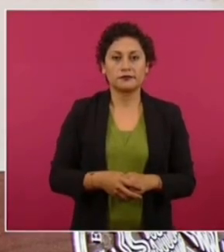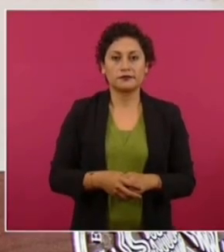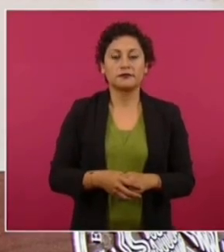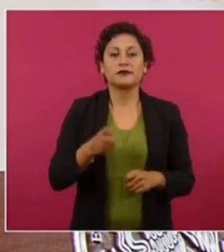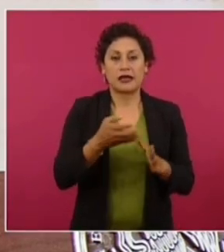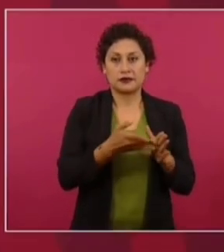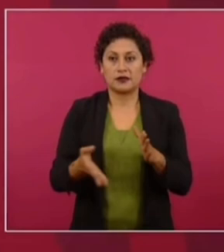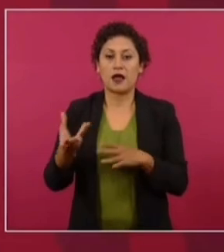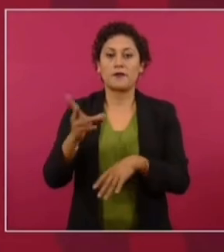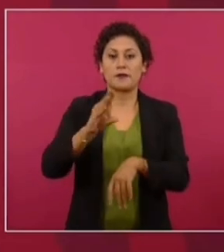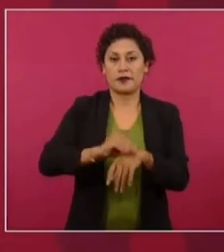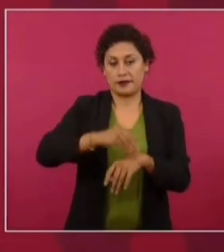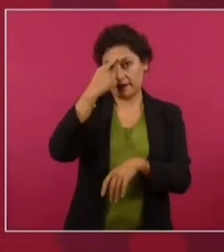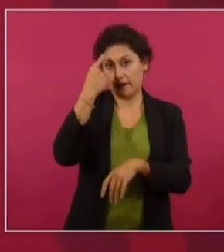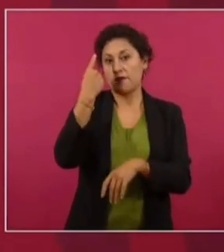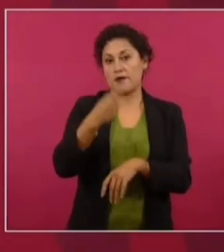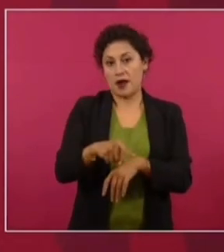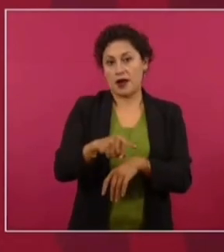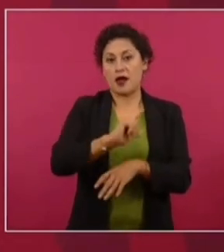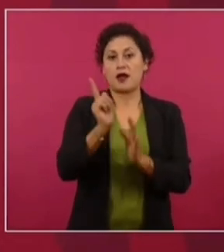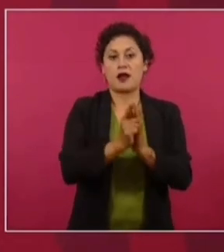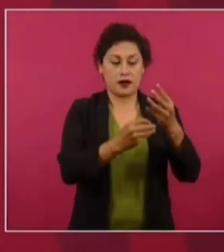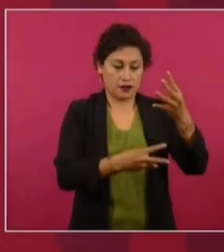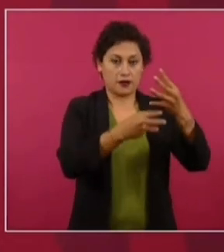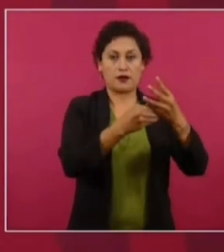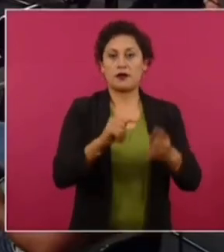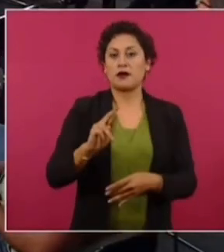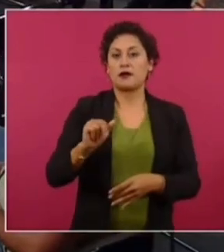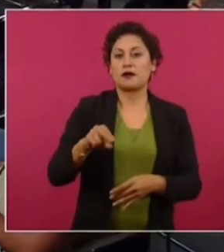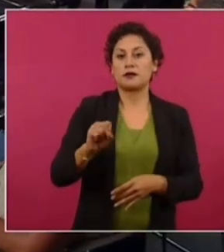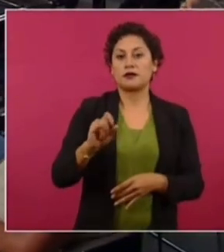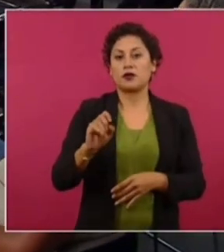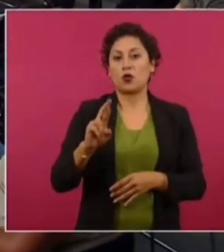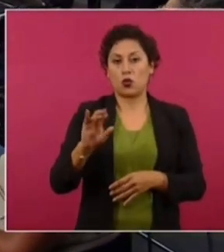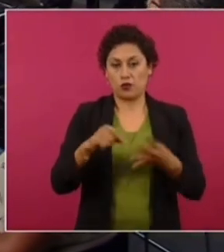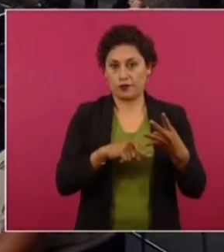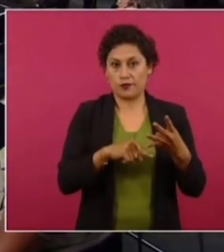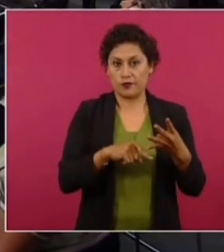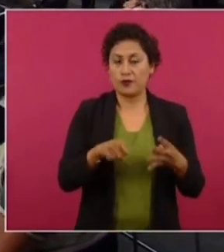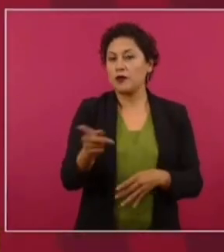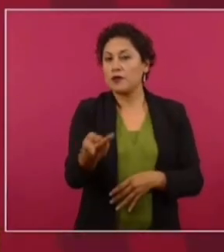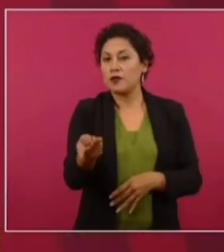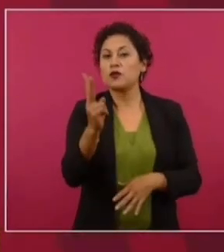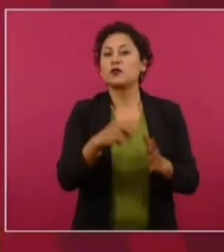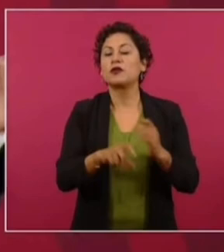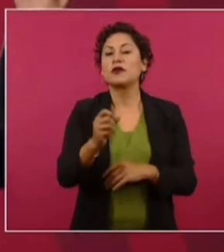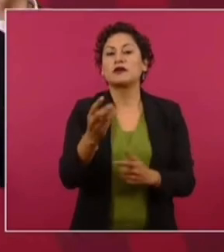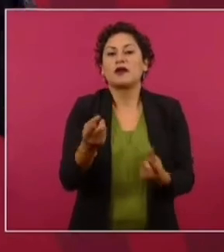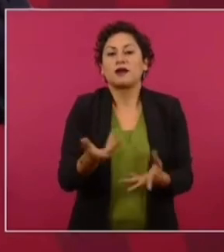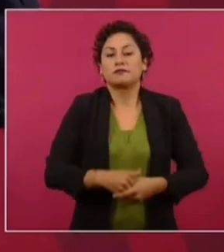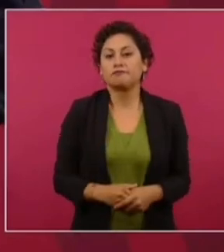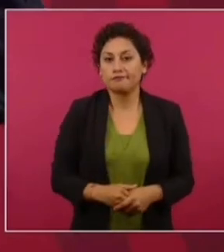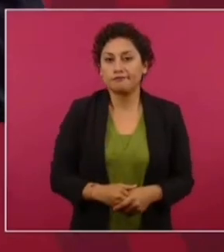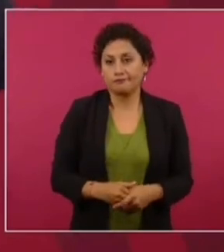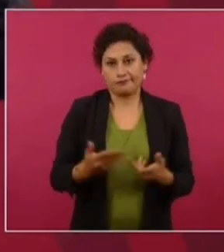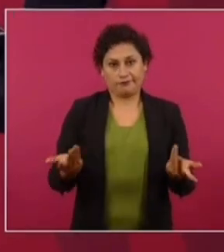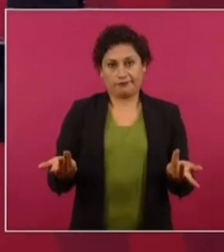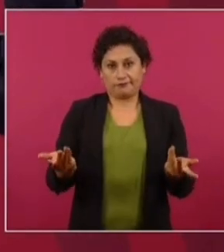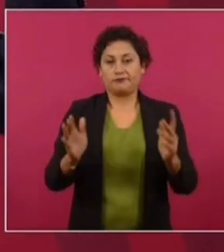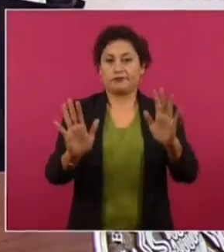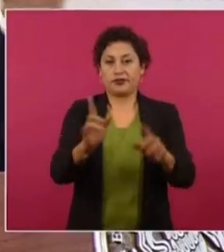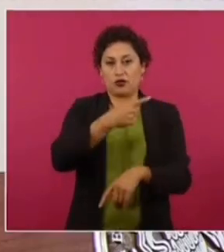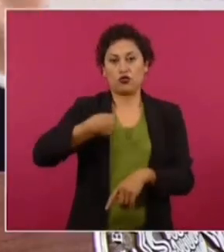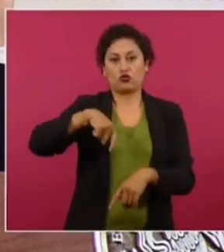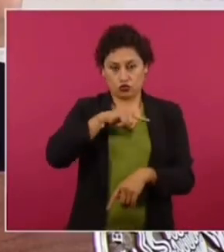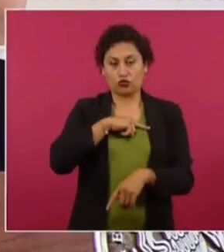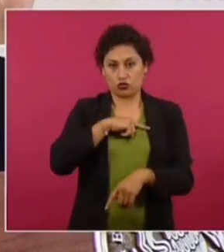gracia para… en el transitorio. ¿Qué se hace del 23? Digo, sí salimos porque aquí estamos